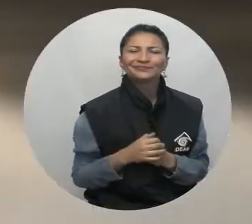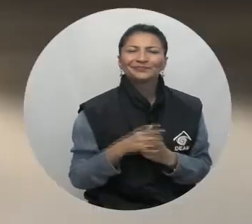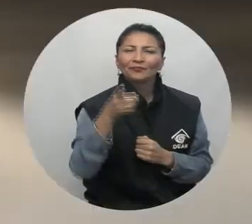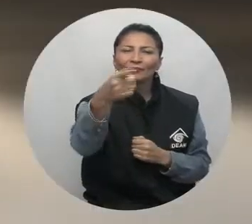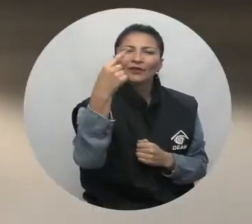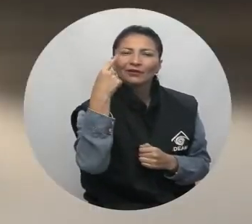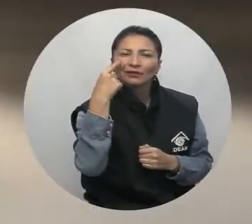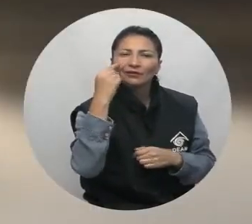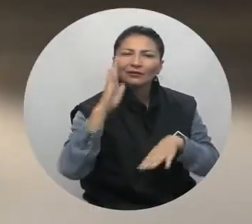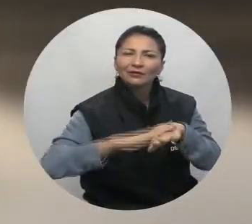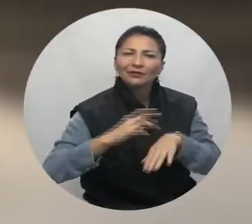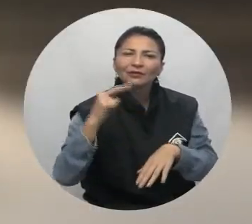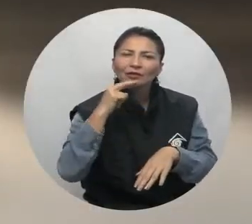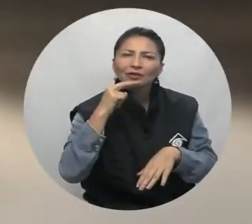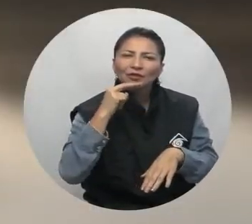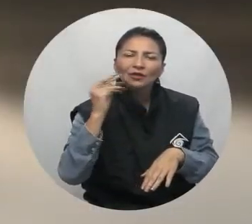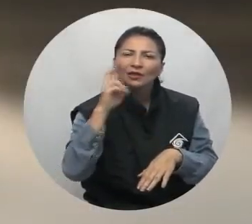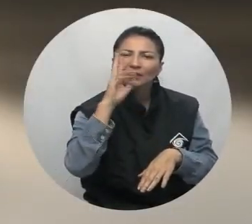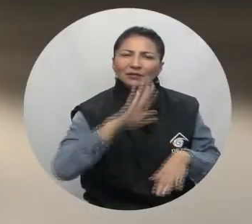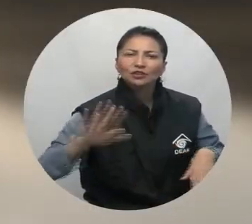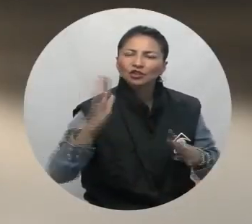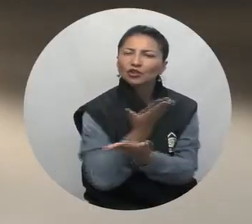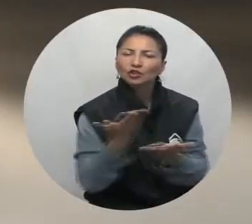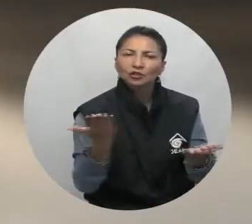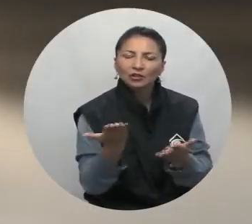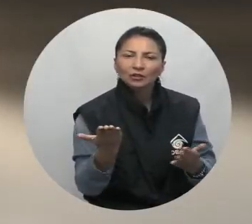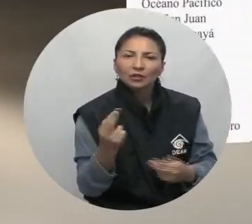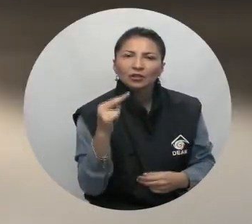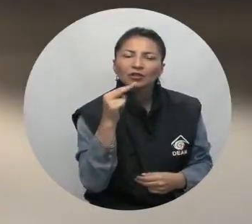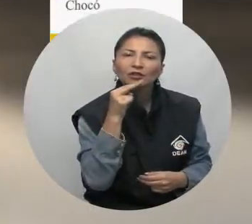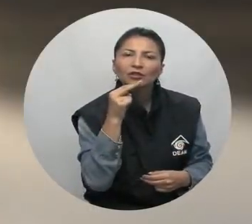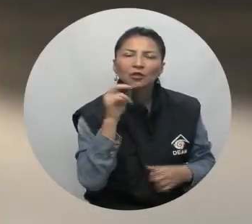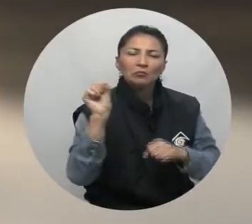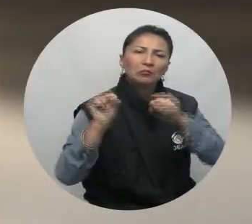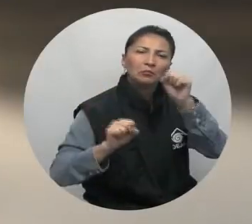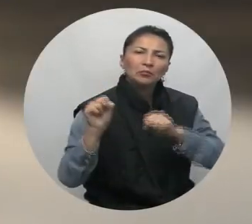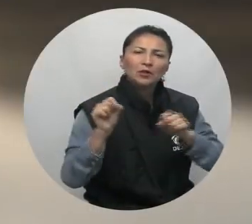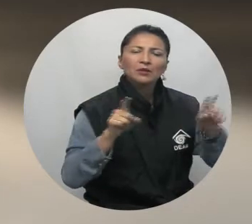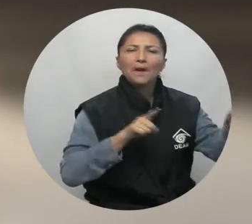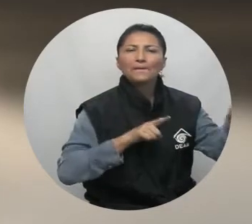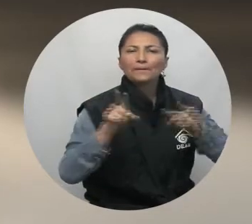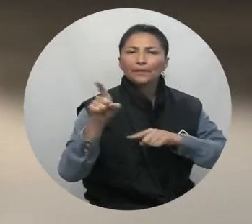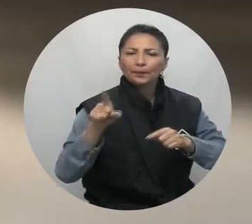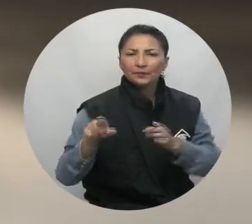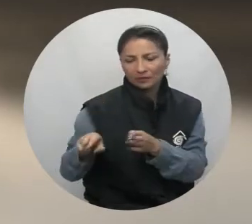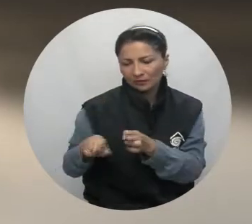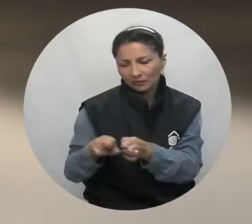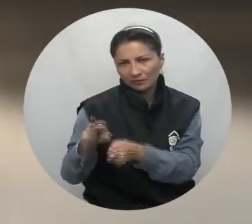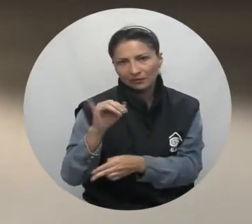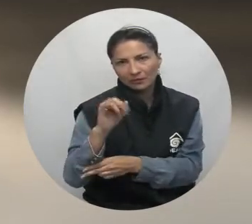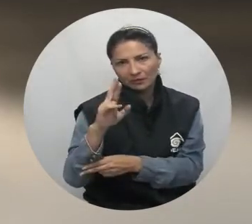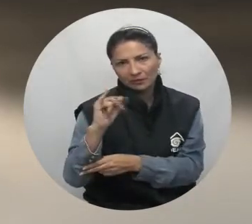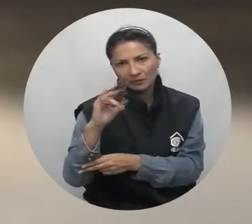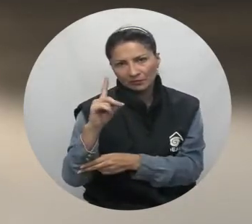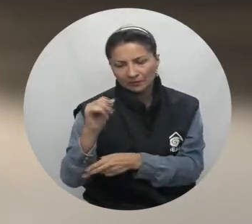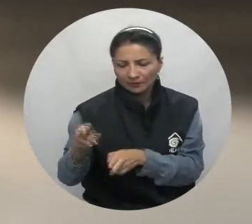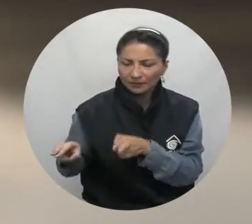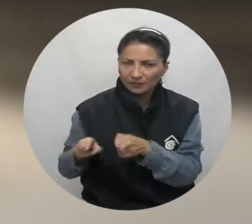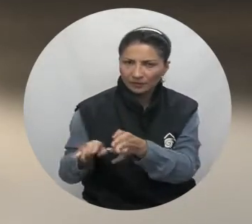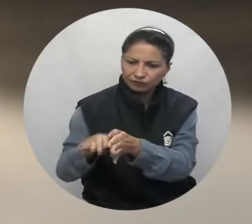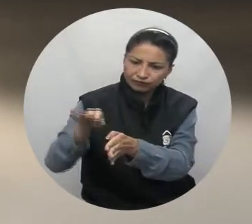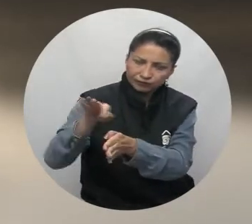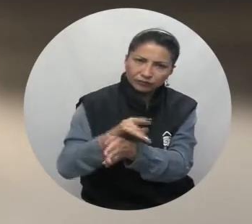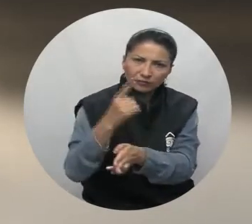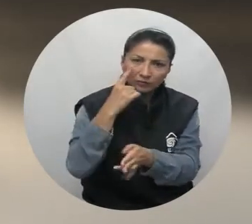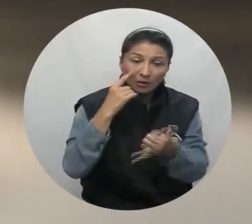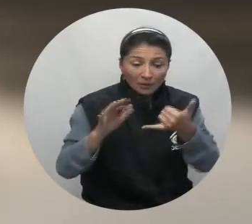mañana. Mucha atención a las principales alertas para hoy a nivel nacional. Alerta roja por alta posibilidad de crecientes en el río Inírida, en afluentes